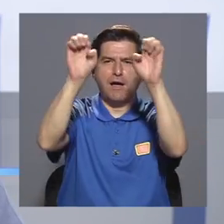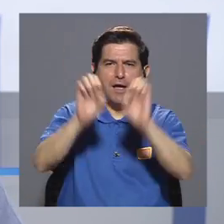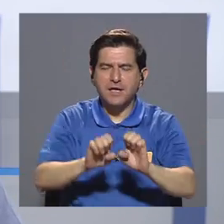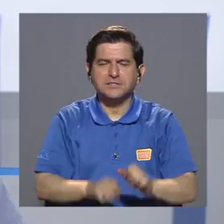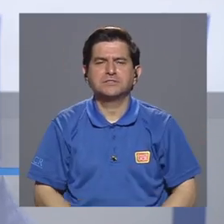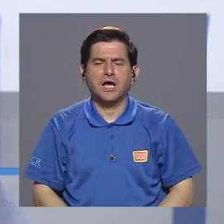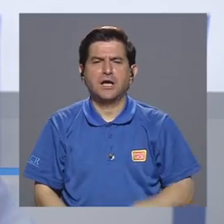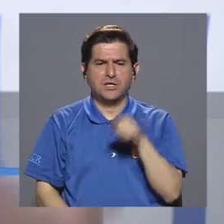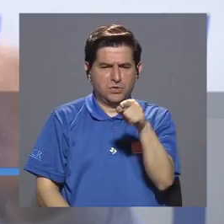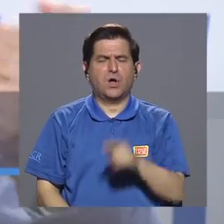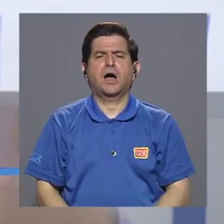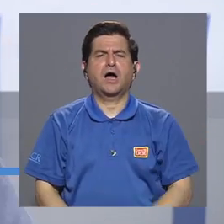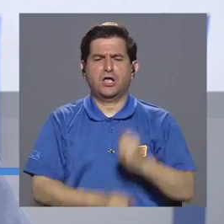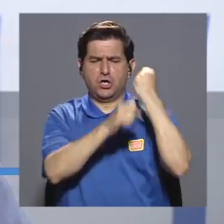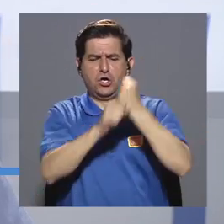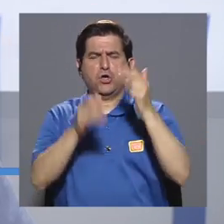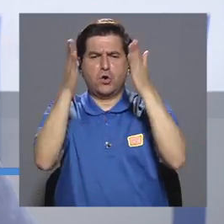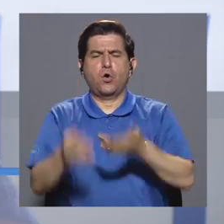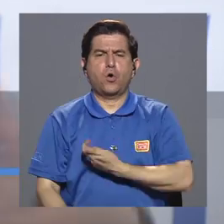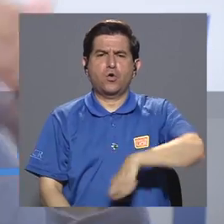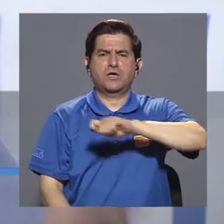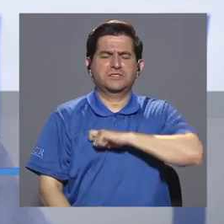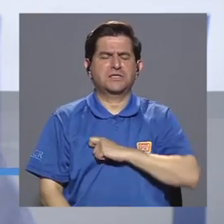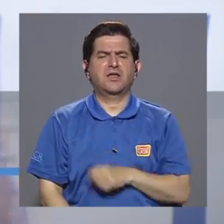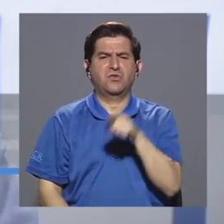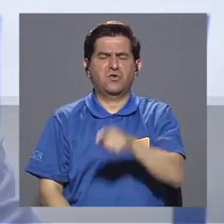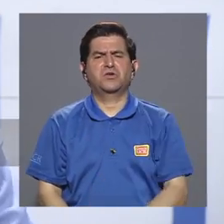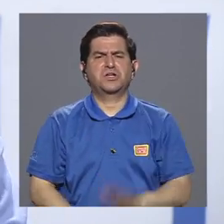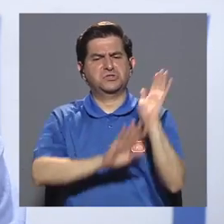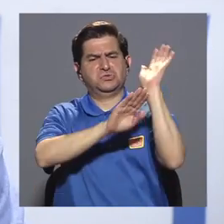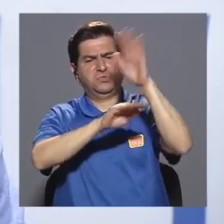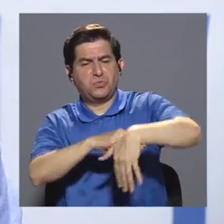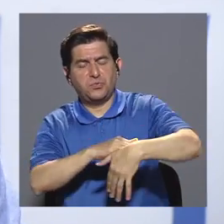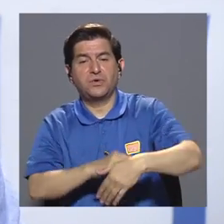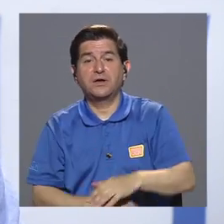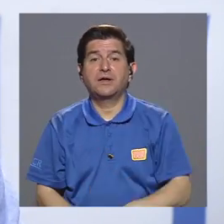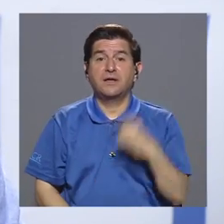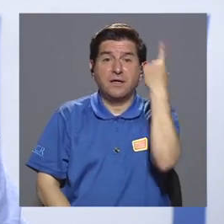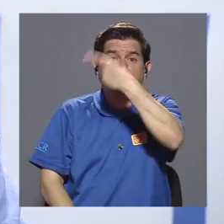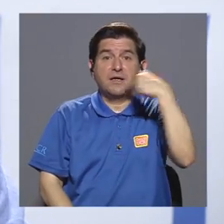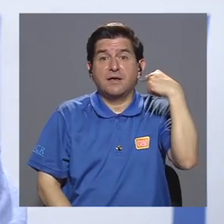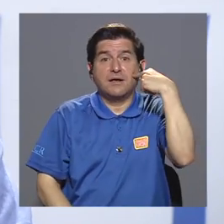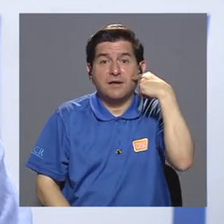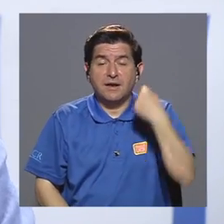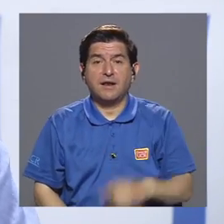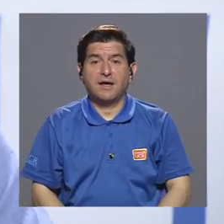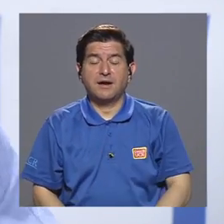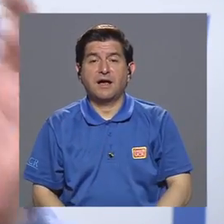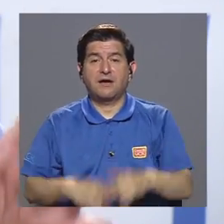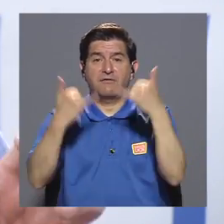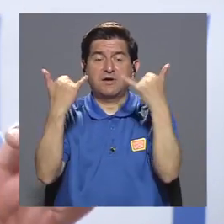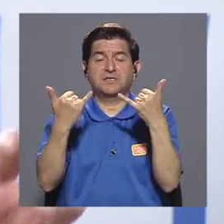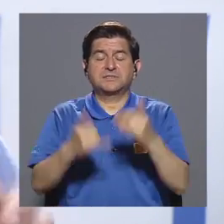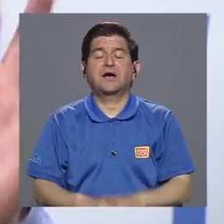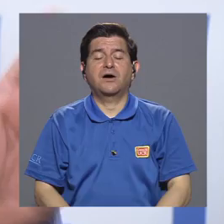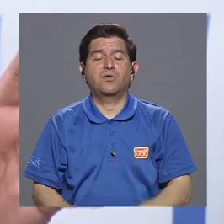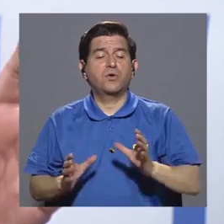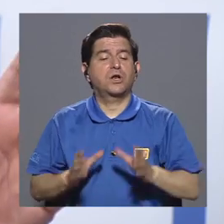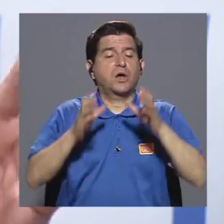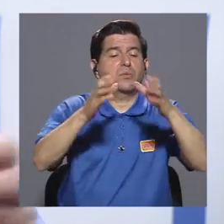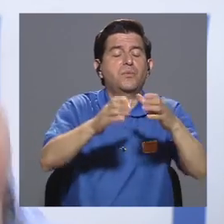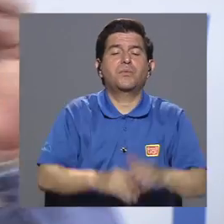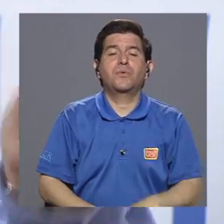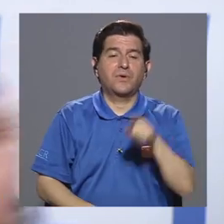españoles han sido derribadas y, por ejemplo, las cabezas han sido puestas a los pies de